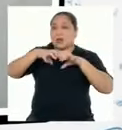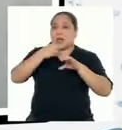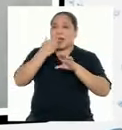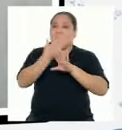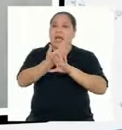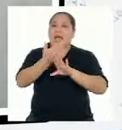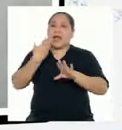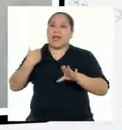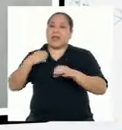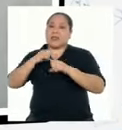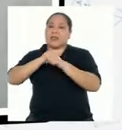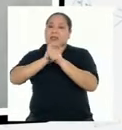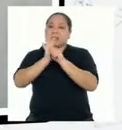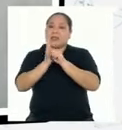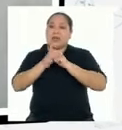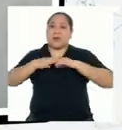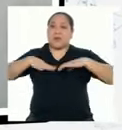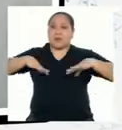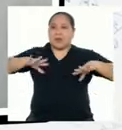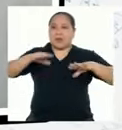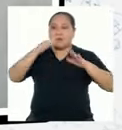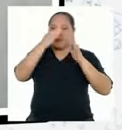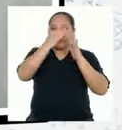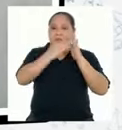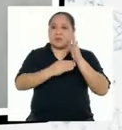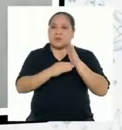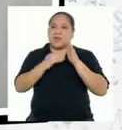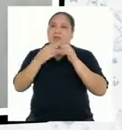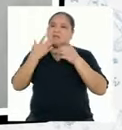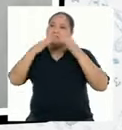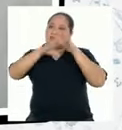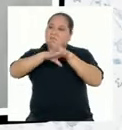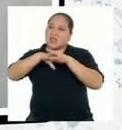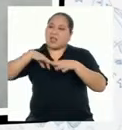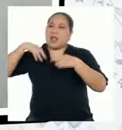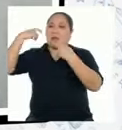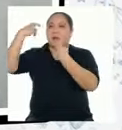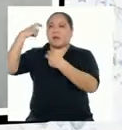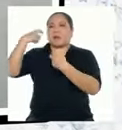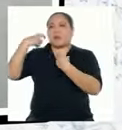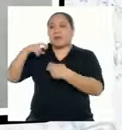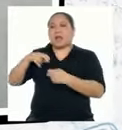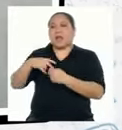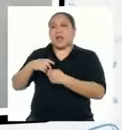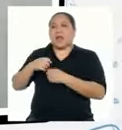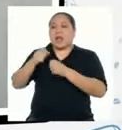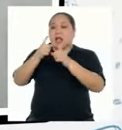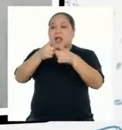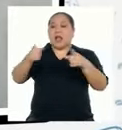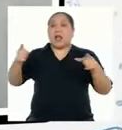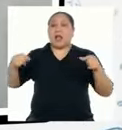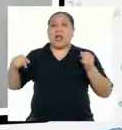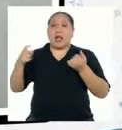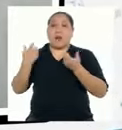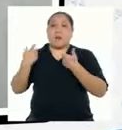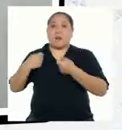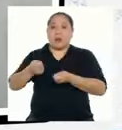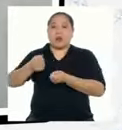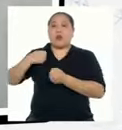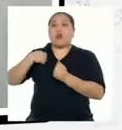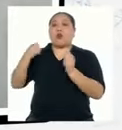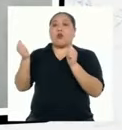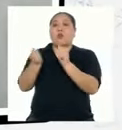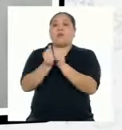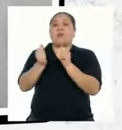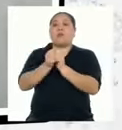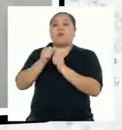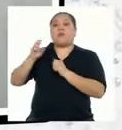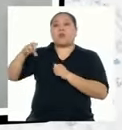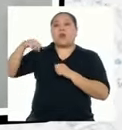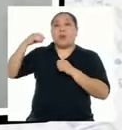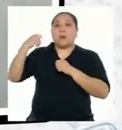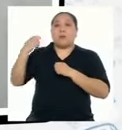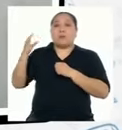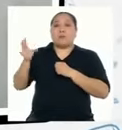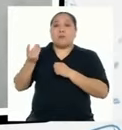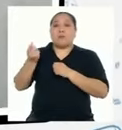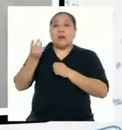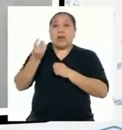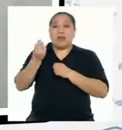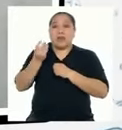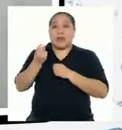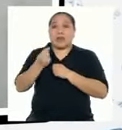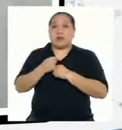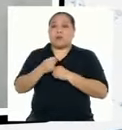antes de la pandemia están Salir a pasear al parque con mi perrito Jugar con mis amigas O hacer deporte